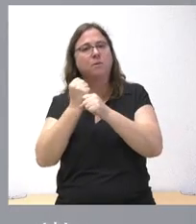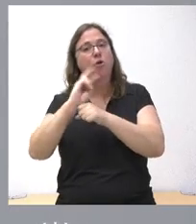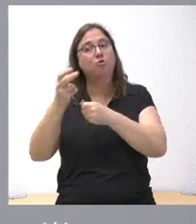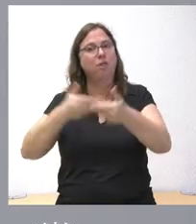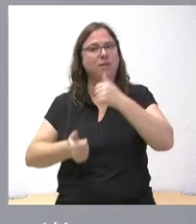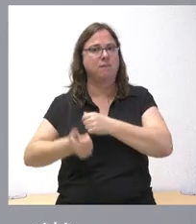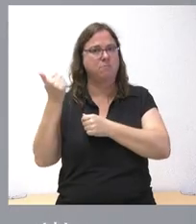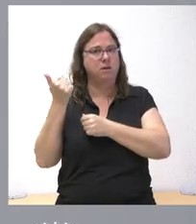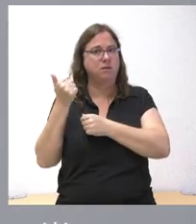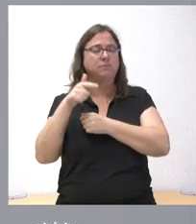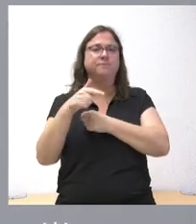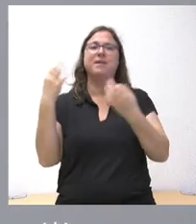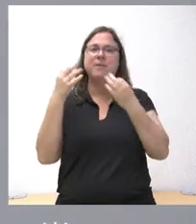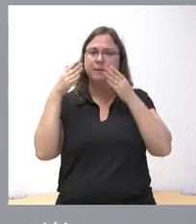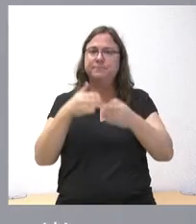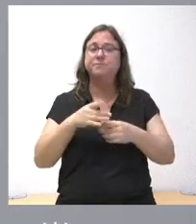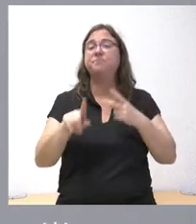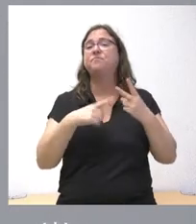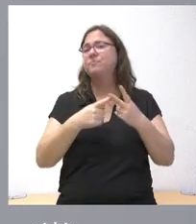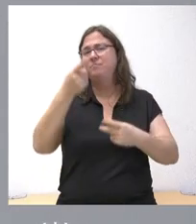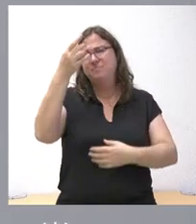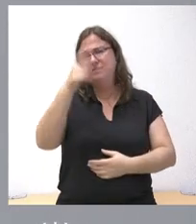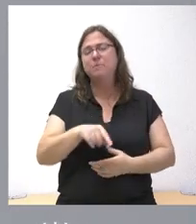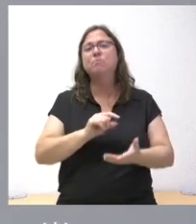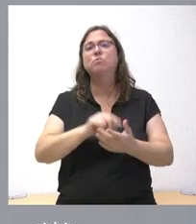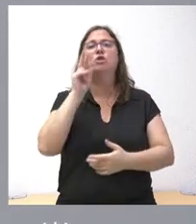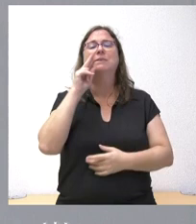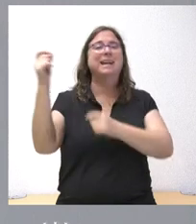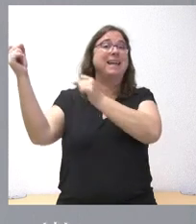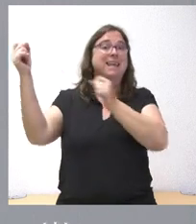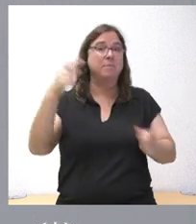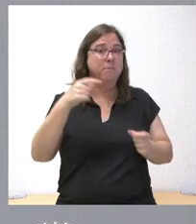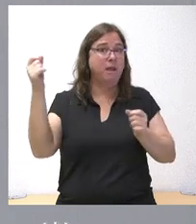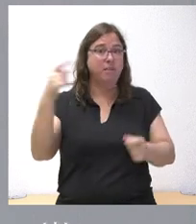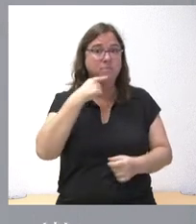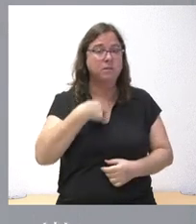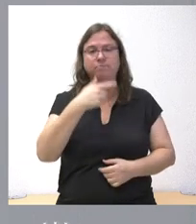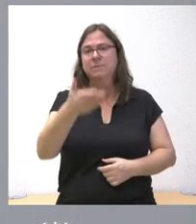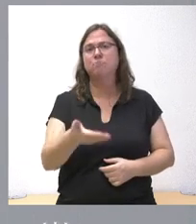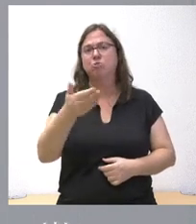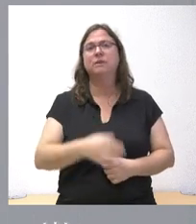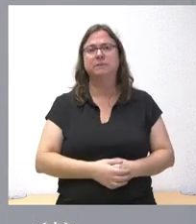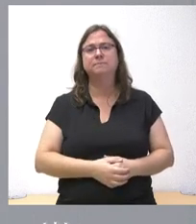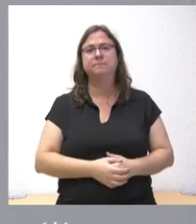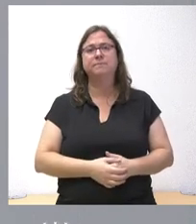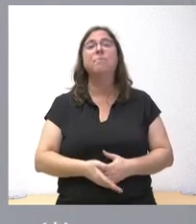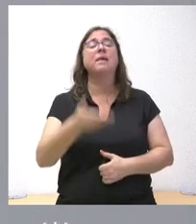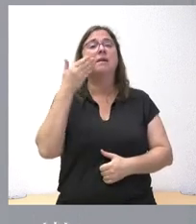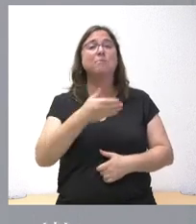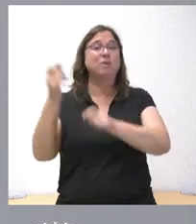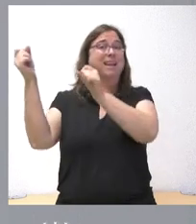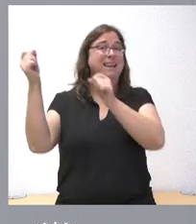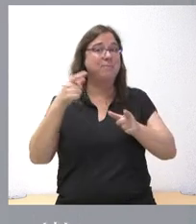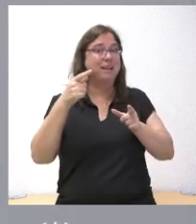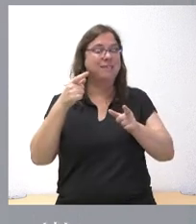demanda. En eso hay que hacer hincapié. Y, lógicamente, desde el punto de vista de la inmigración que usted señalaba, pues es importante que esta inmigración esté